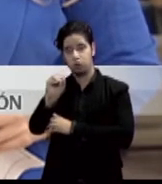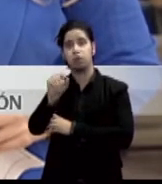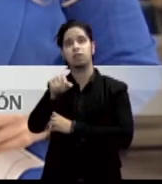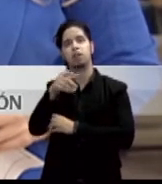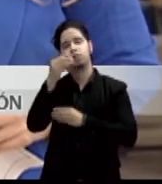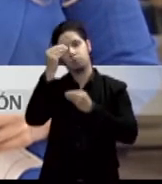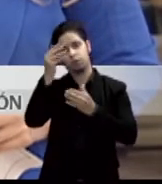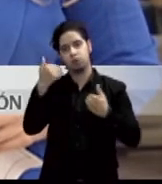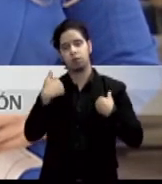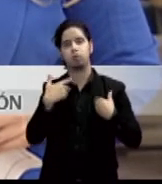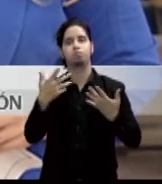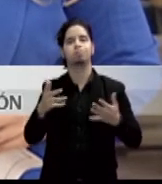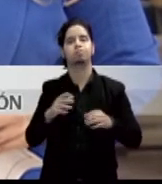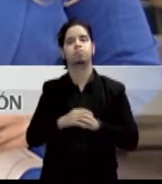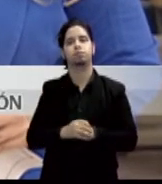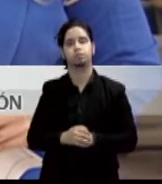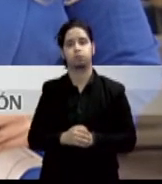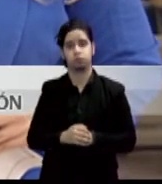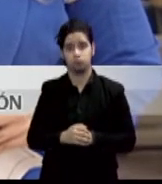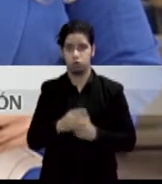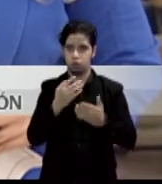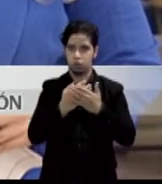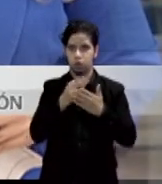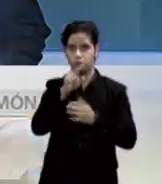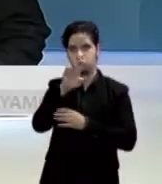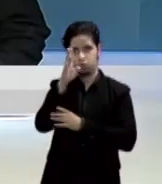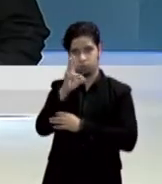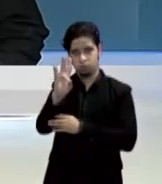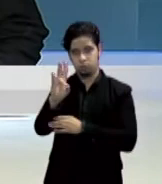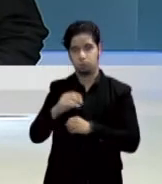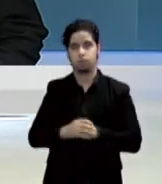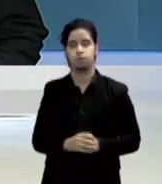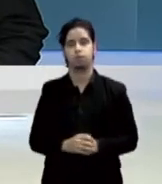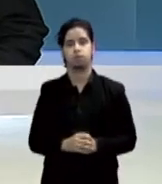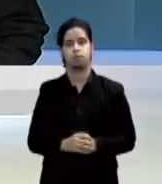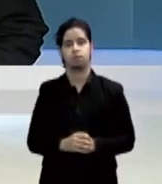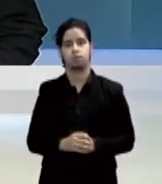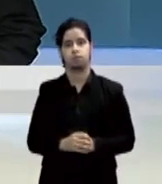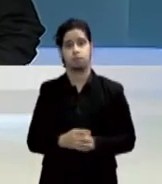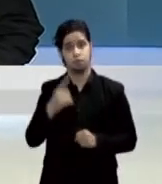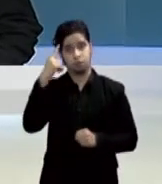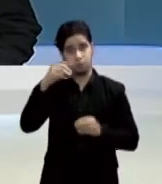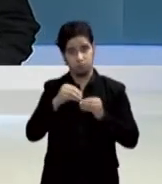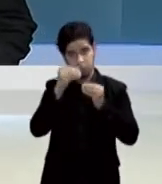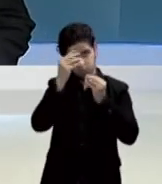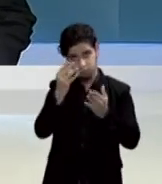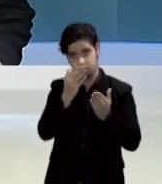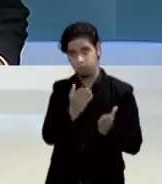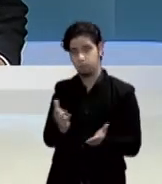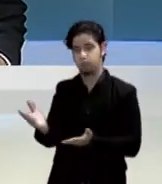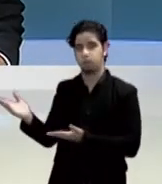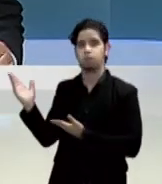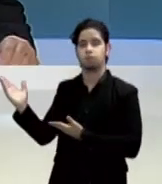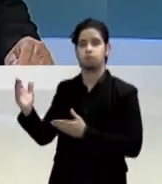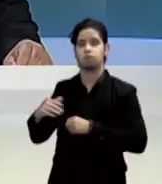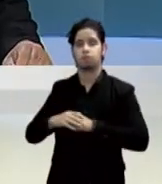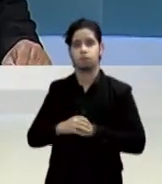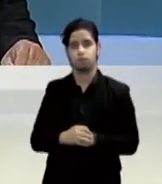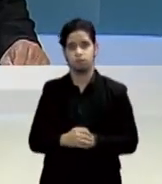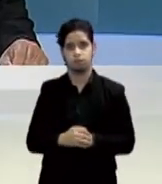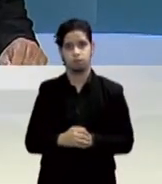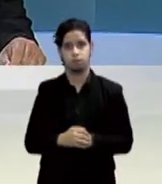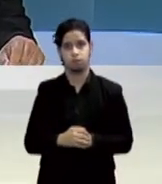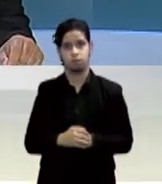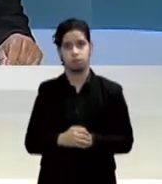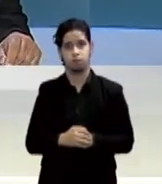tenemos silvia verónica camacho noticias 24 7 gracias silvia para ver estas y otras noticias visita nuestra página noticias 24